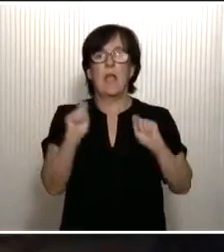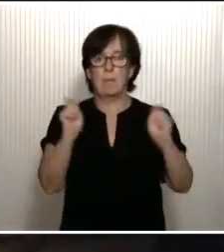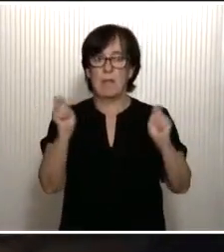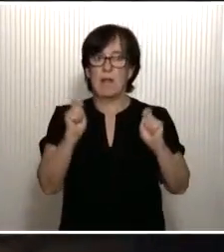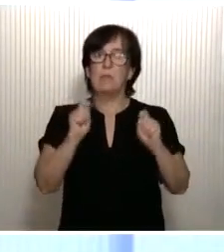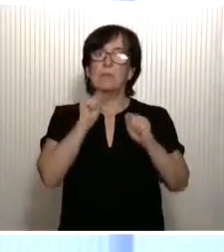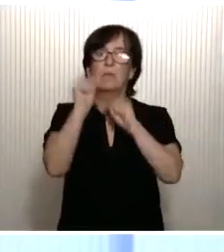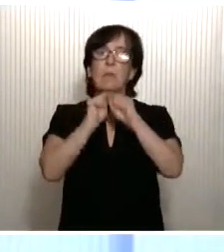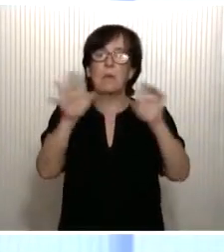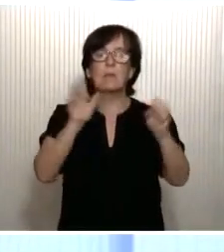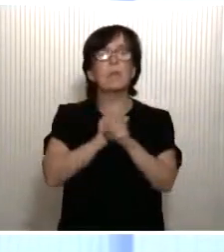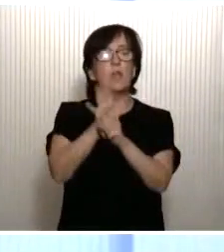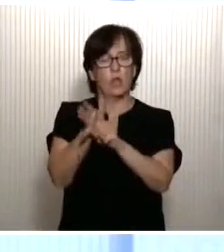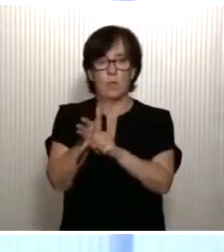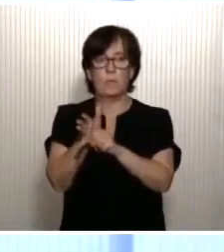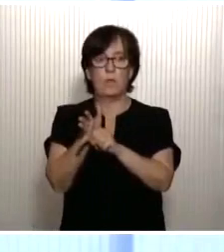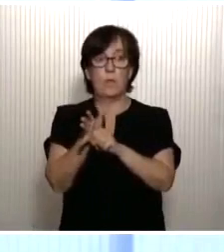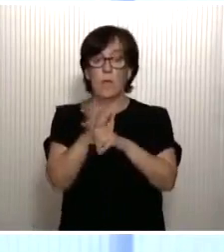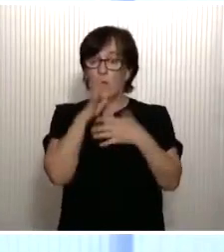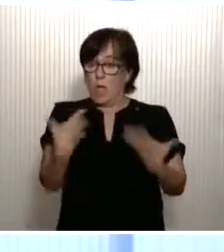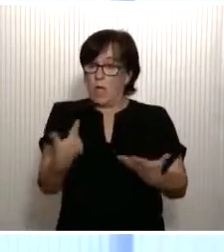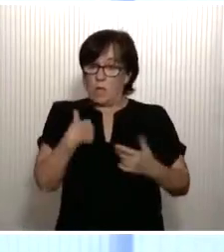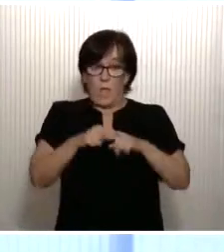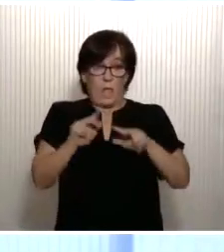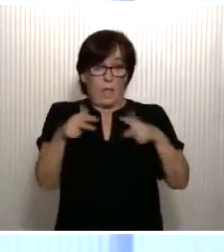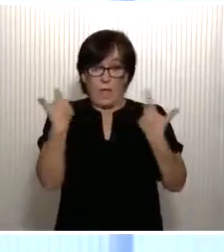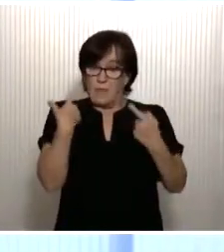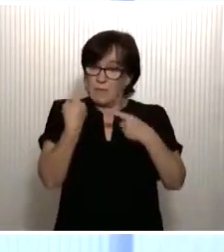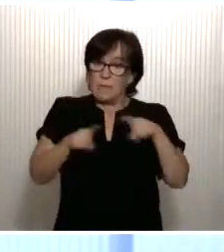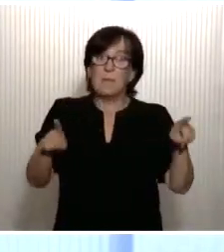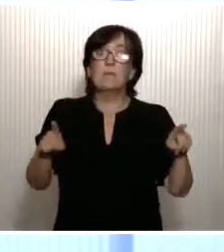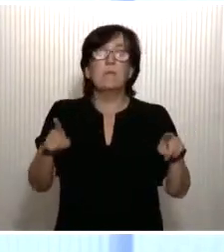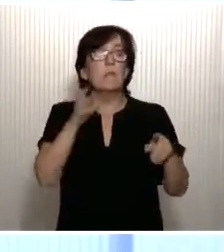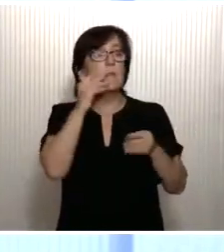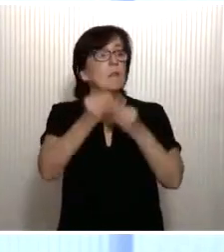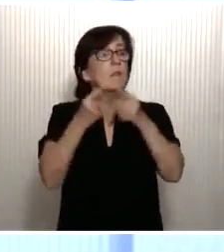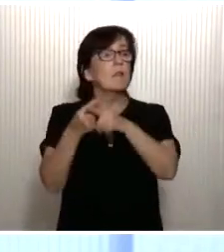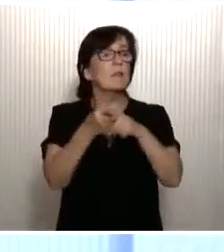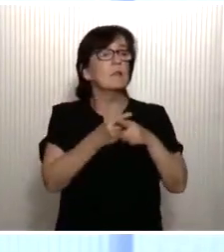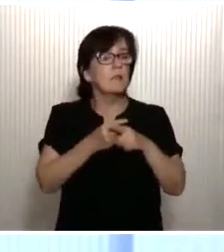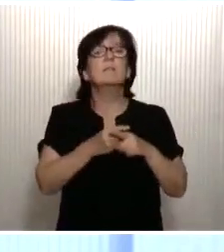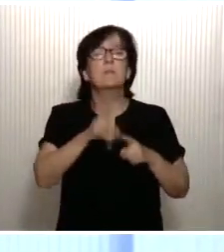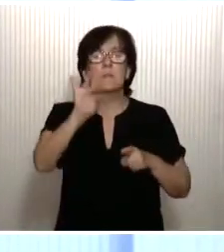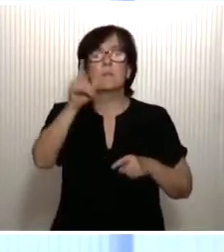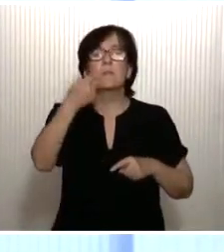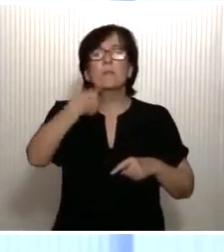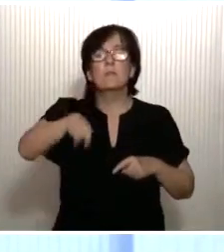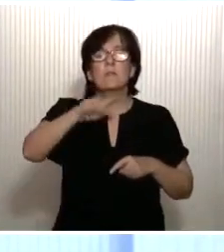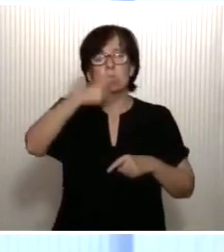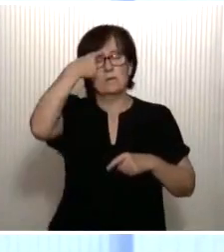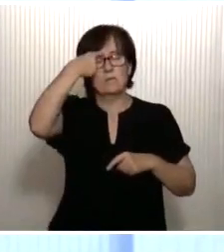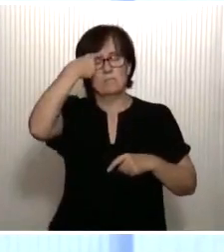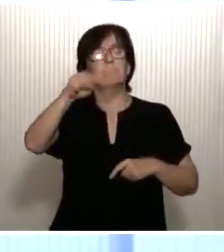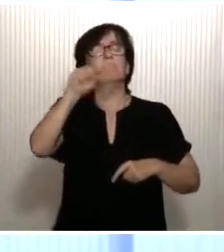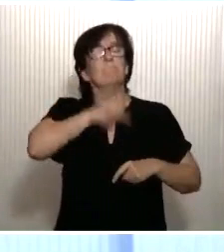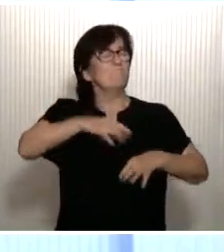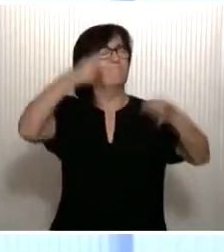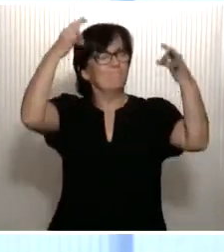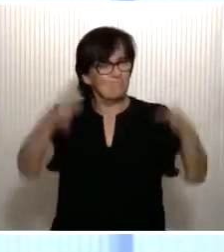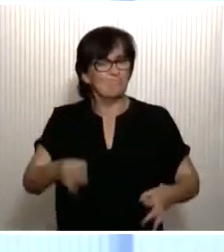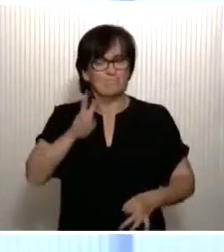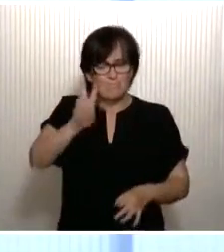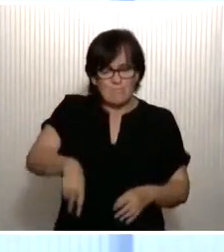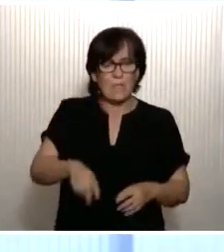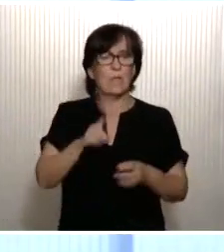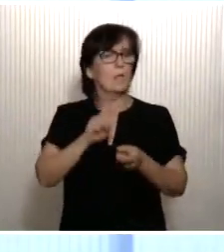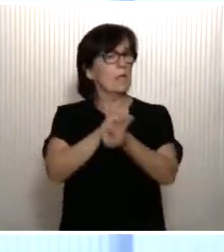COVID-19. Solo que ahora, si me permiten la diferencia, la distinción, es que ahora sí somos realmente conscientes de que